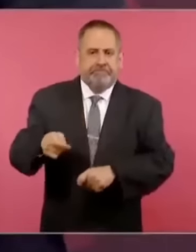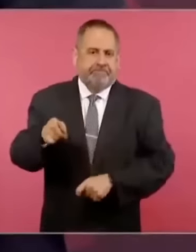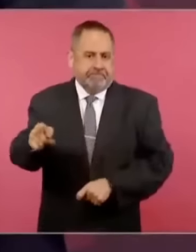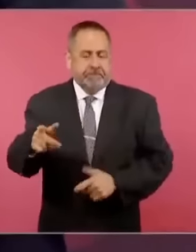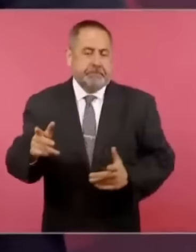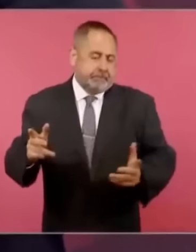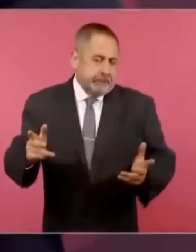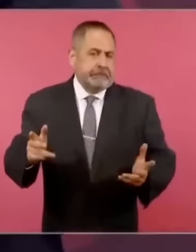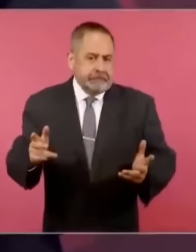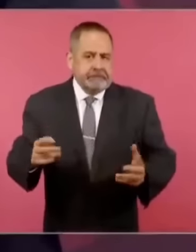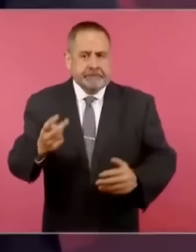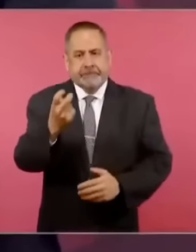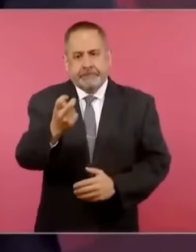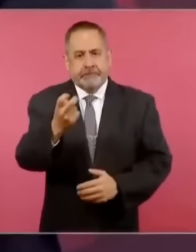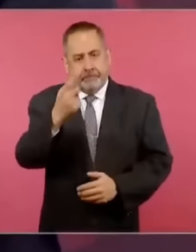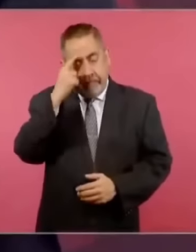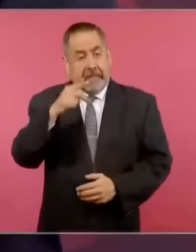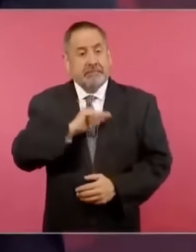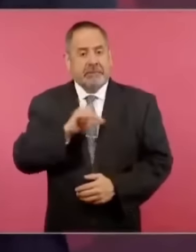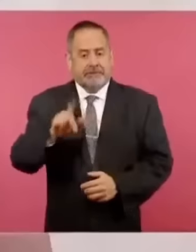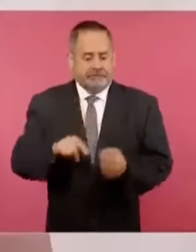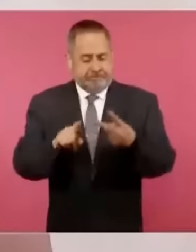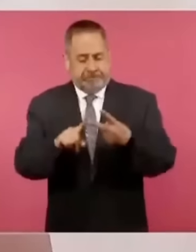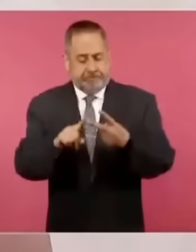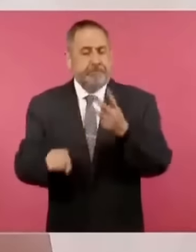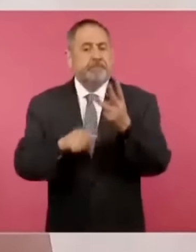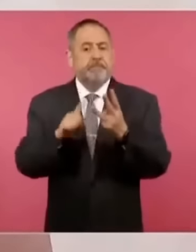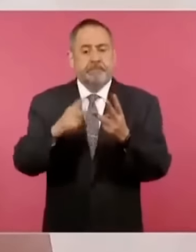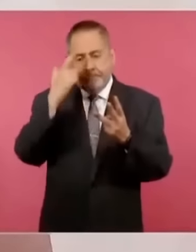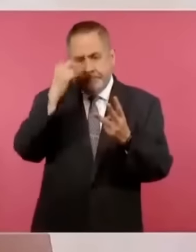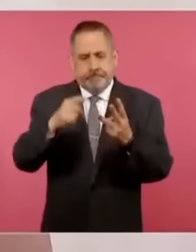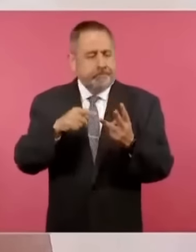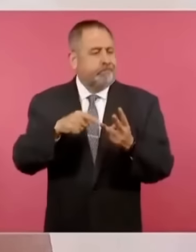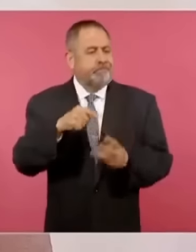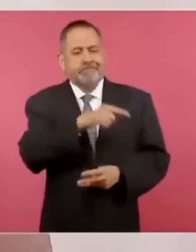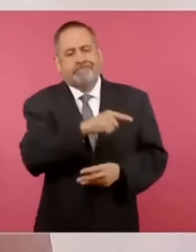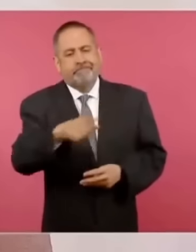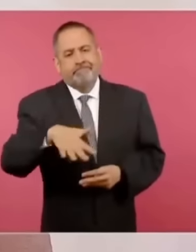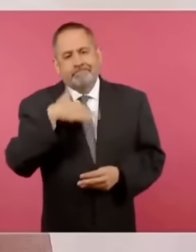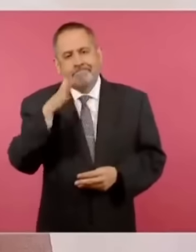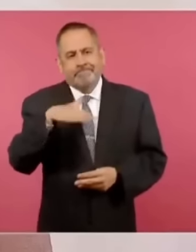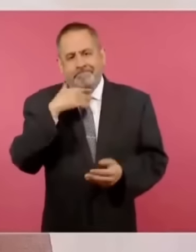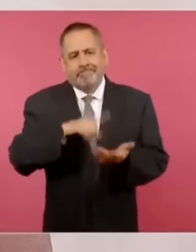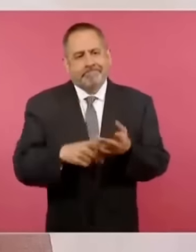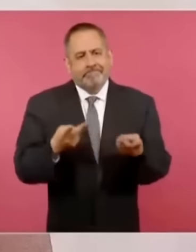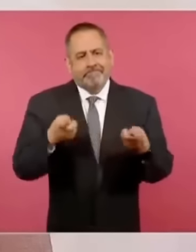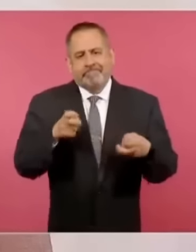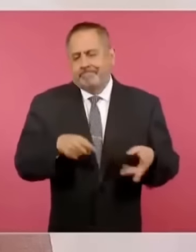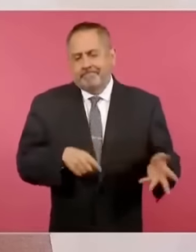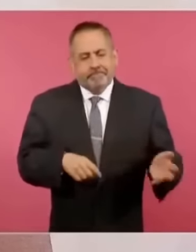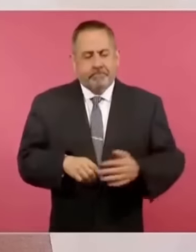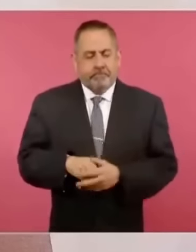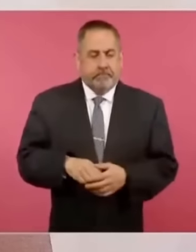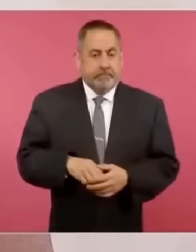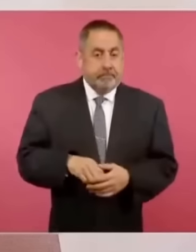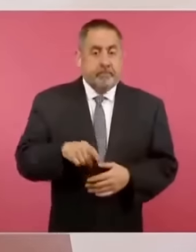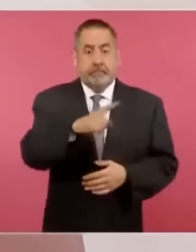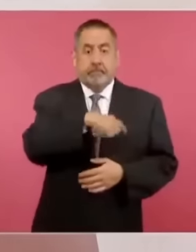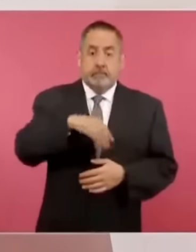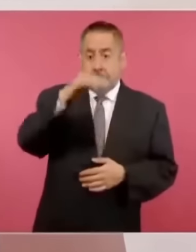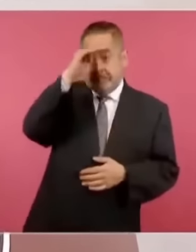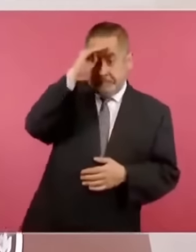esa es la segunda razón. Y la tercera es corrupción, sea, primero porque piensan